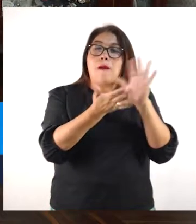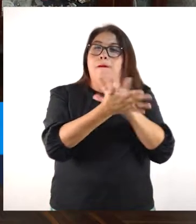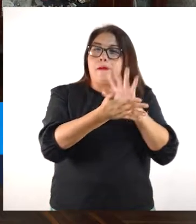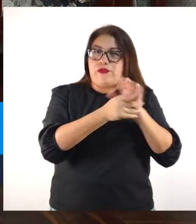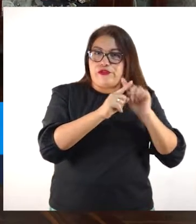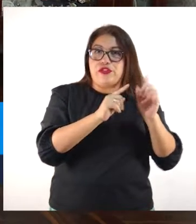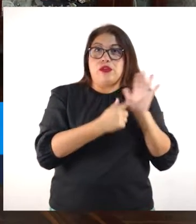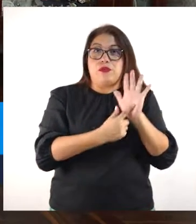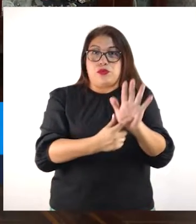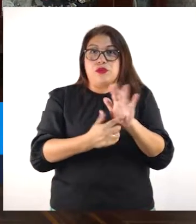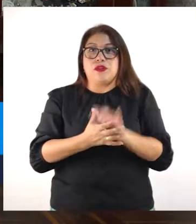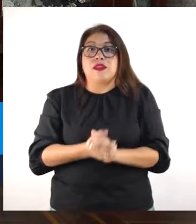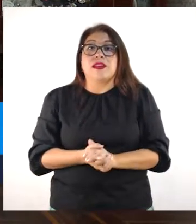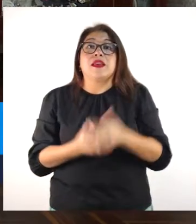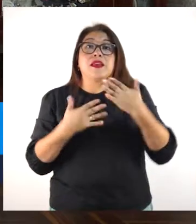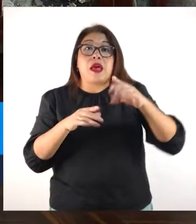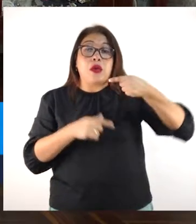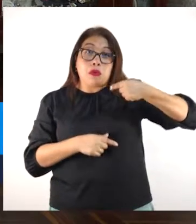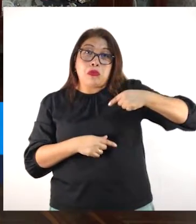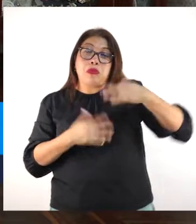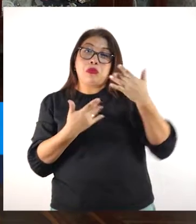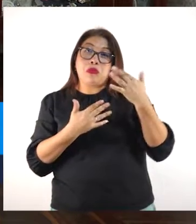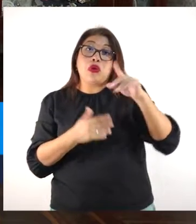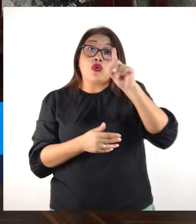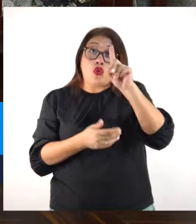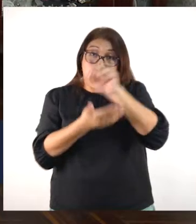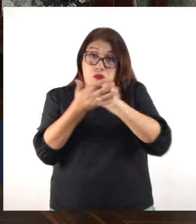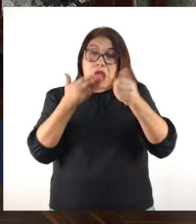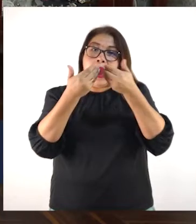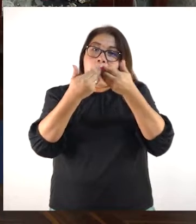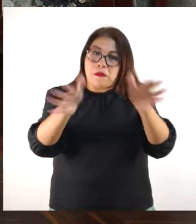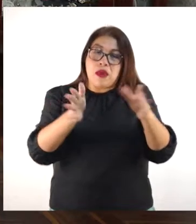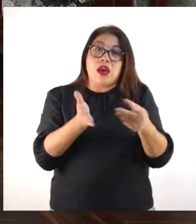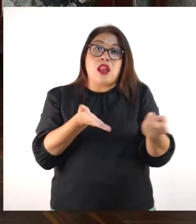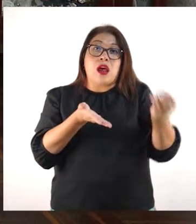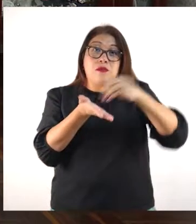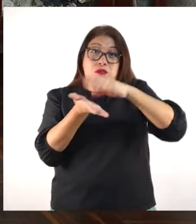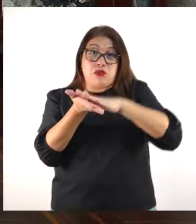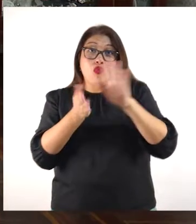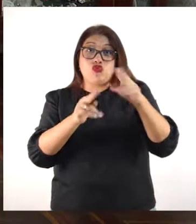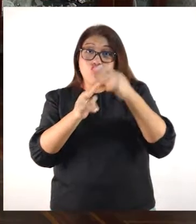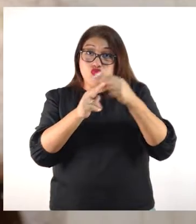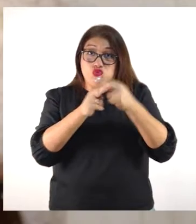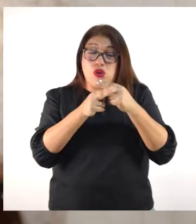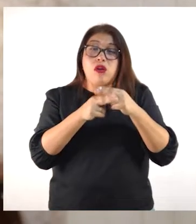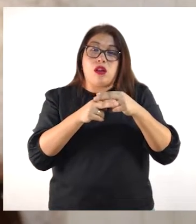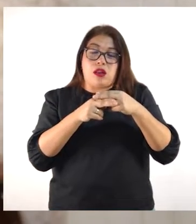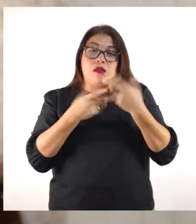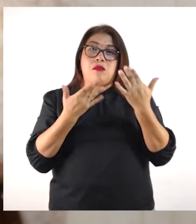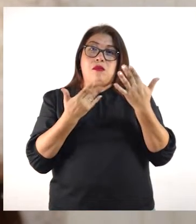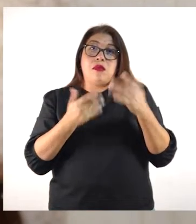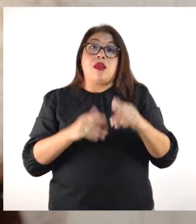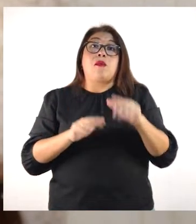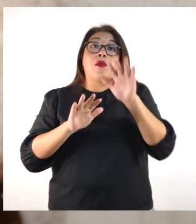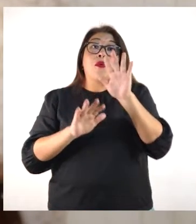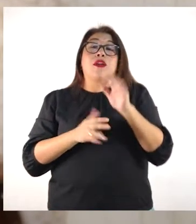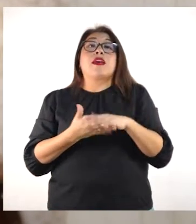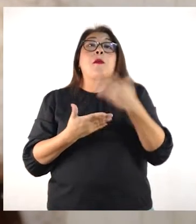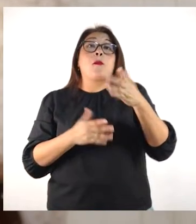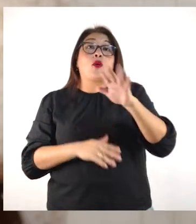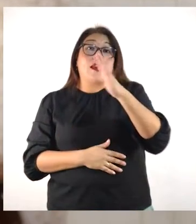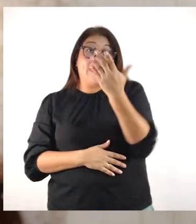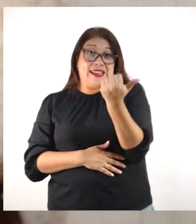Y bueno, digamos, durante un mes va a estar abiertas las inscripciones. Ojo con eso, porque a la quincena de agosto